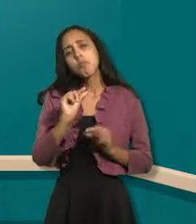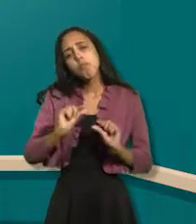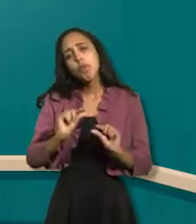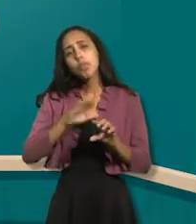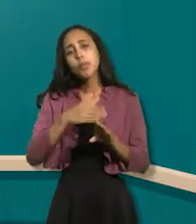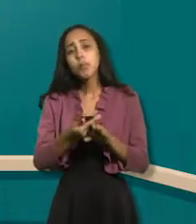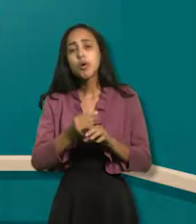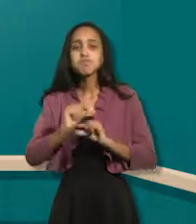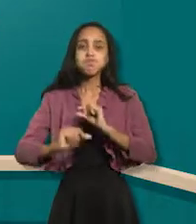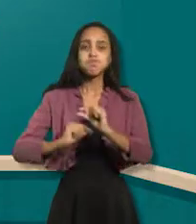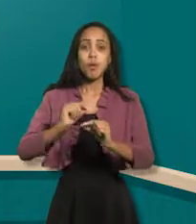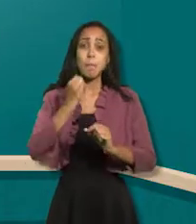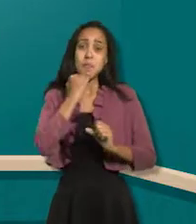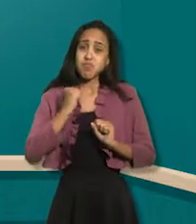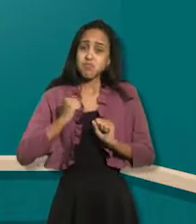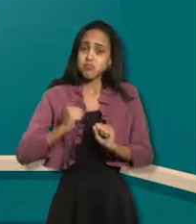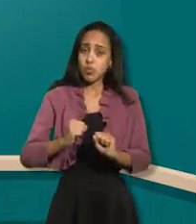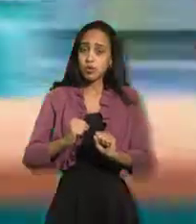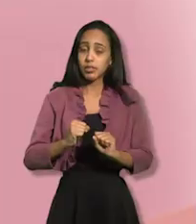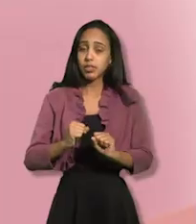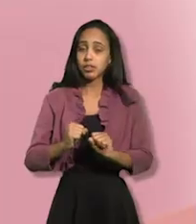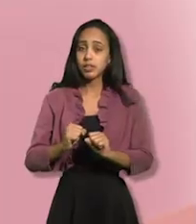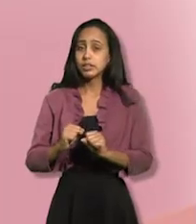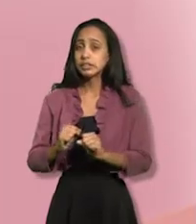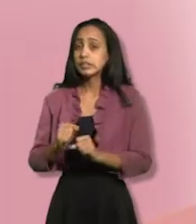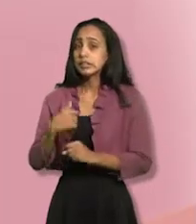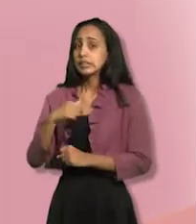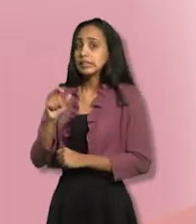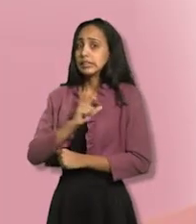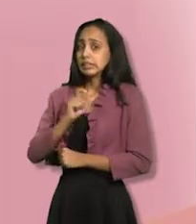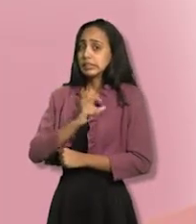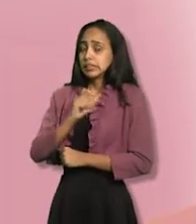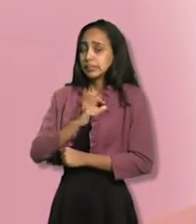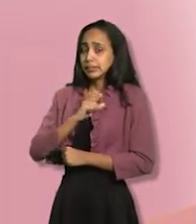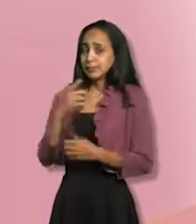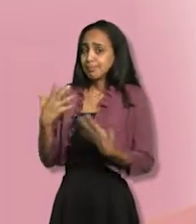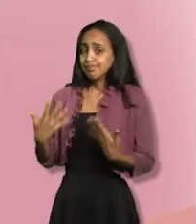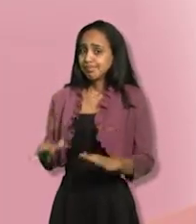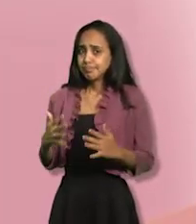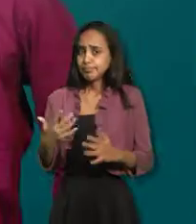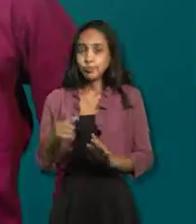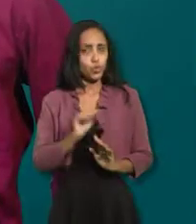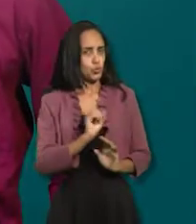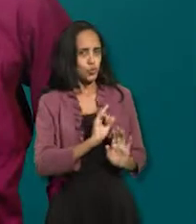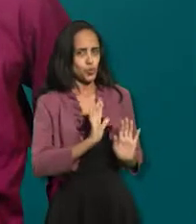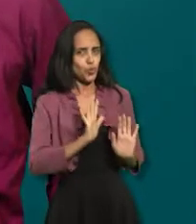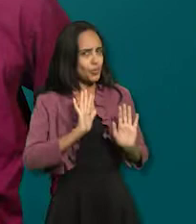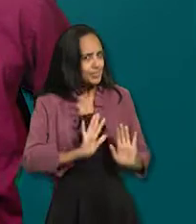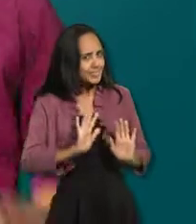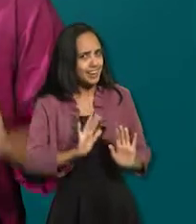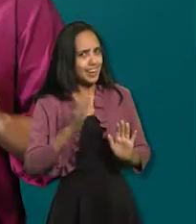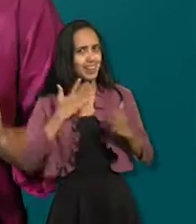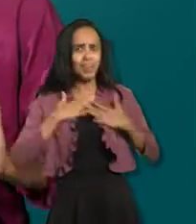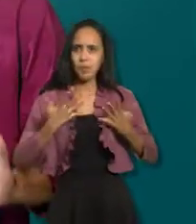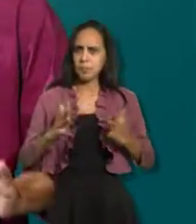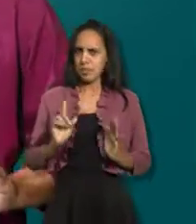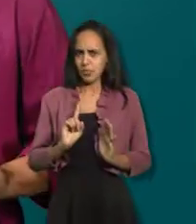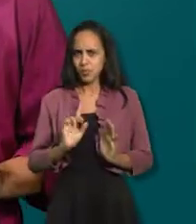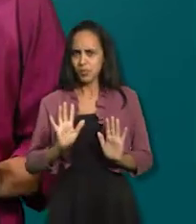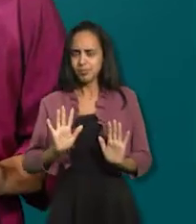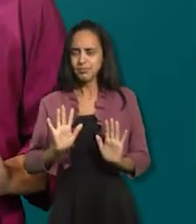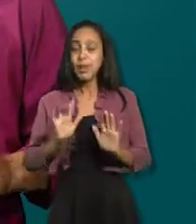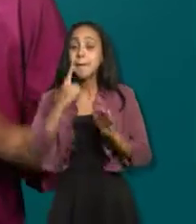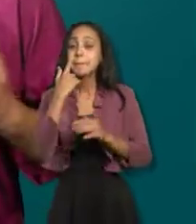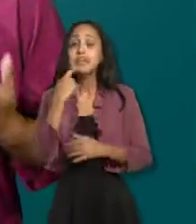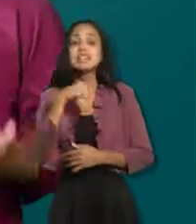leves y aparecen de manera gradual. ¡Ay, qué surto, Pipo, Pipo! No, no, no, Federico. No entres